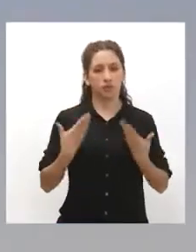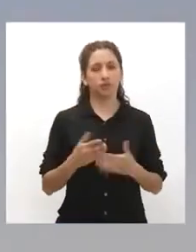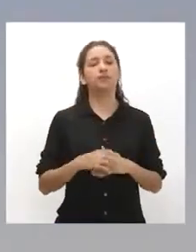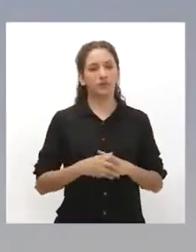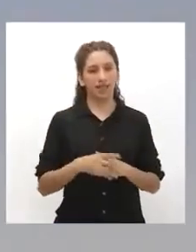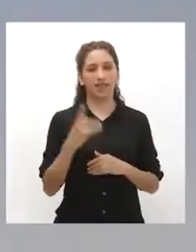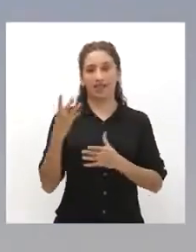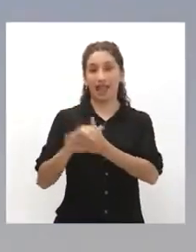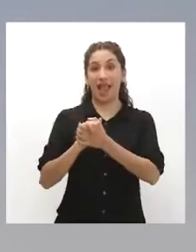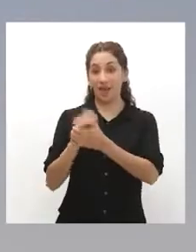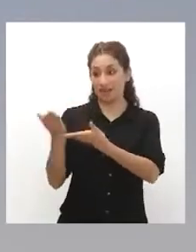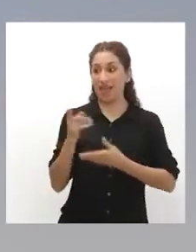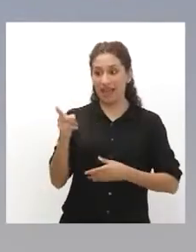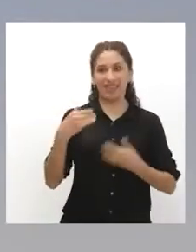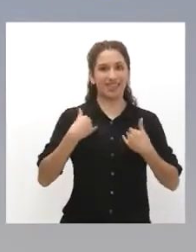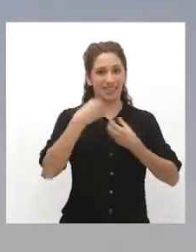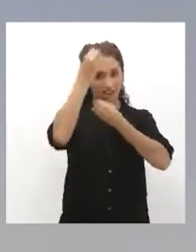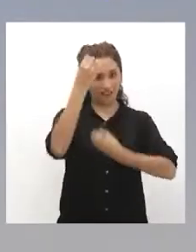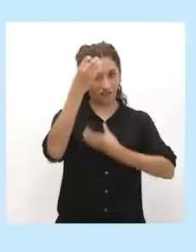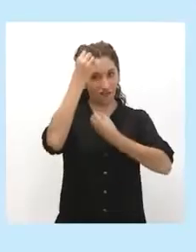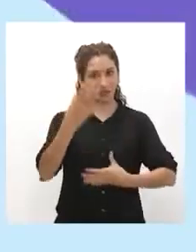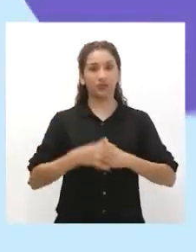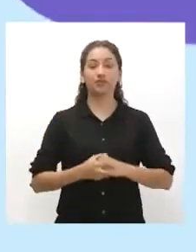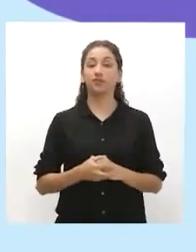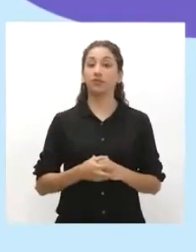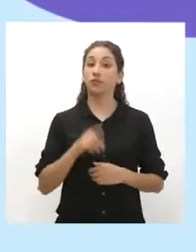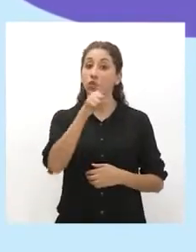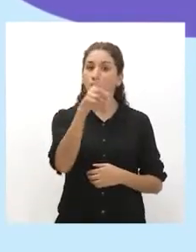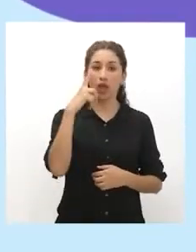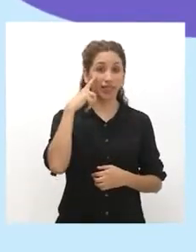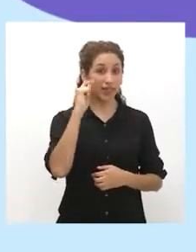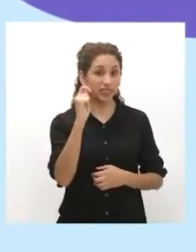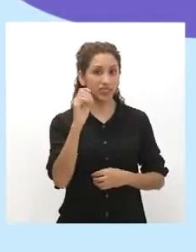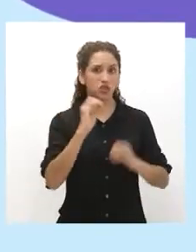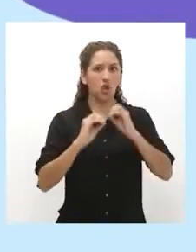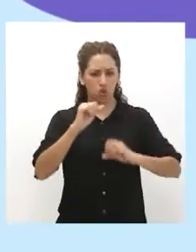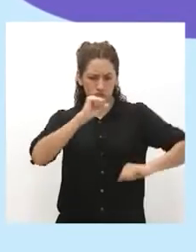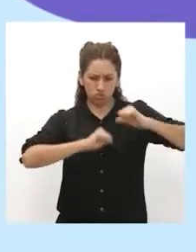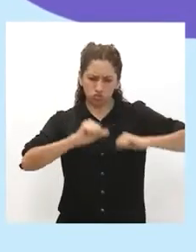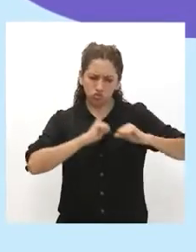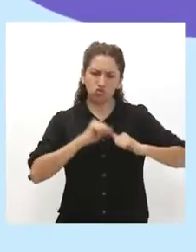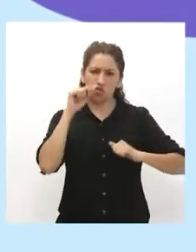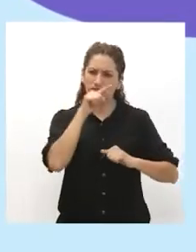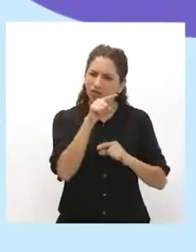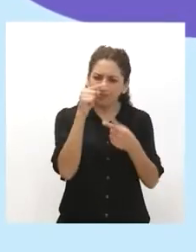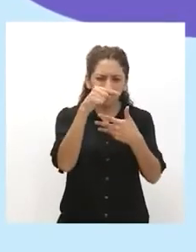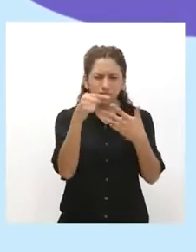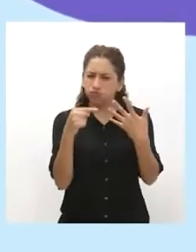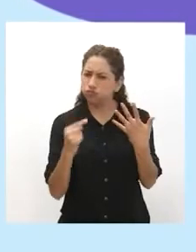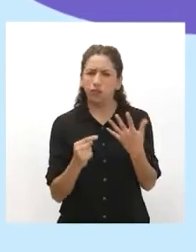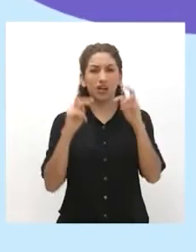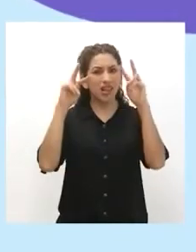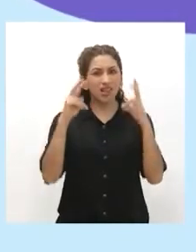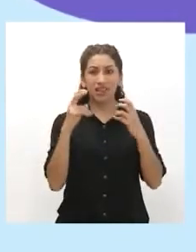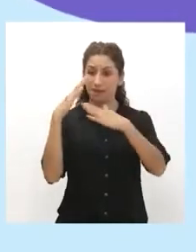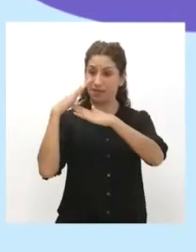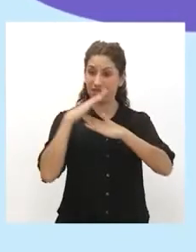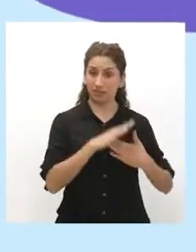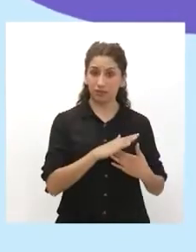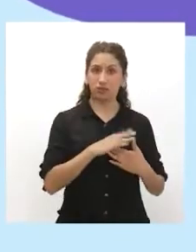Vamos con la compañera que ya tiene la información. Si eres testigo o víctima de alguno de estos casos de